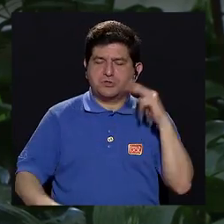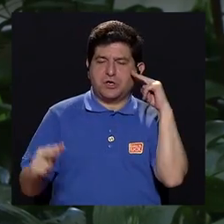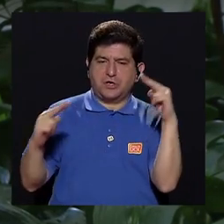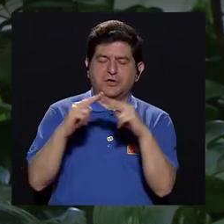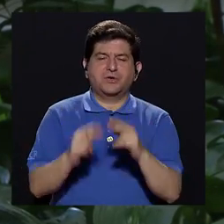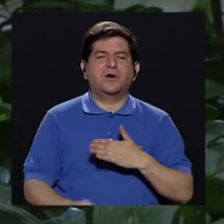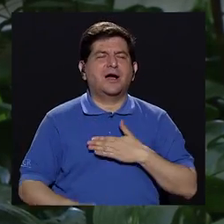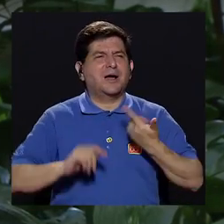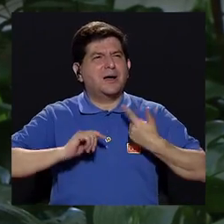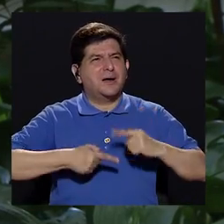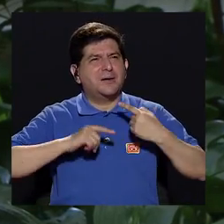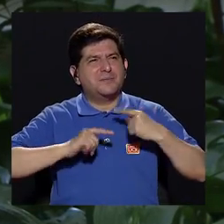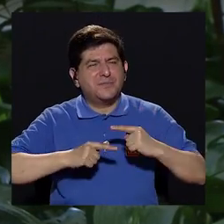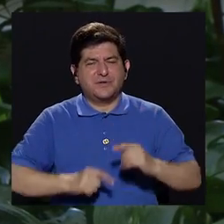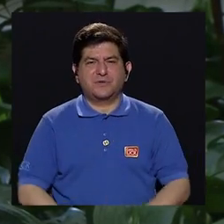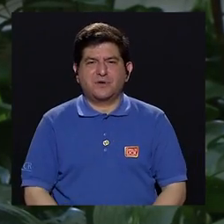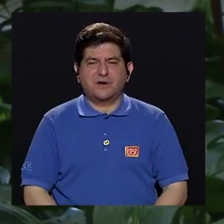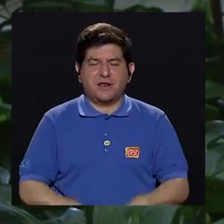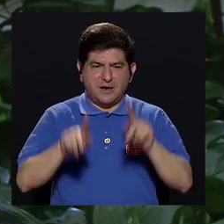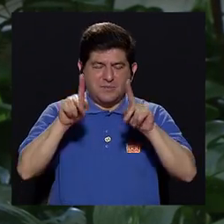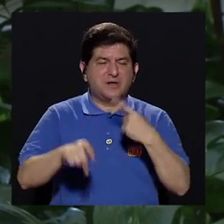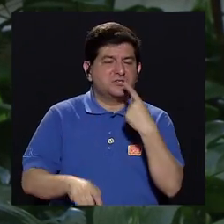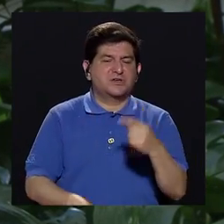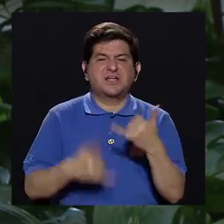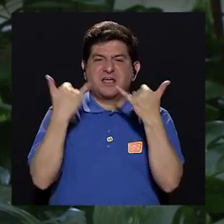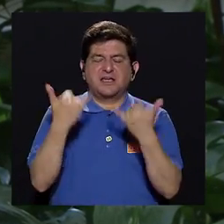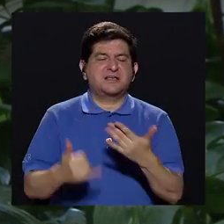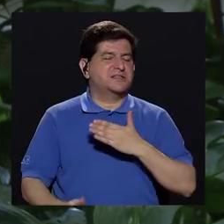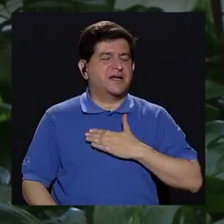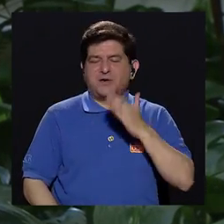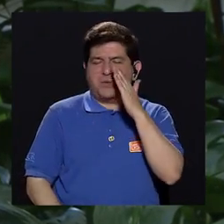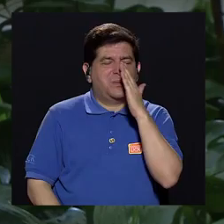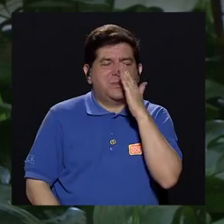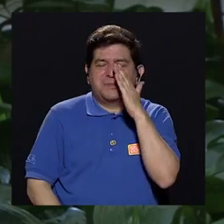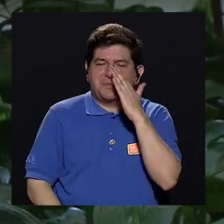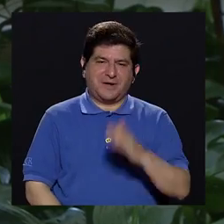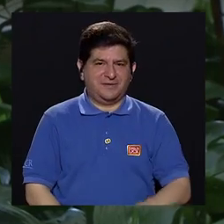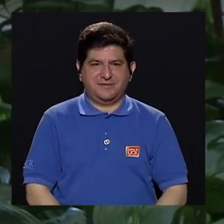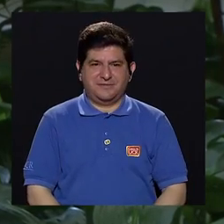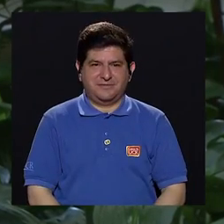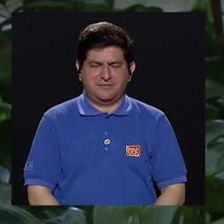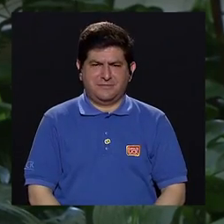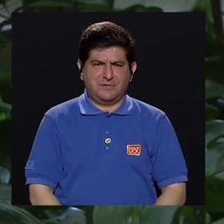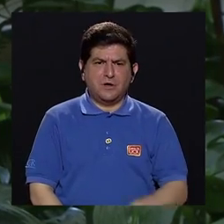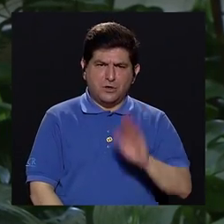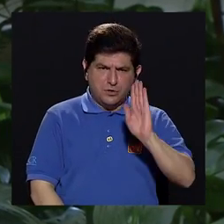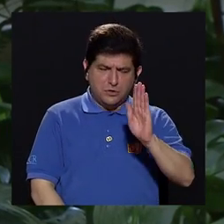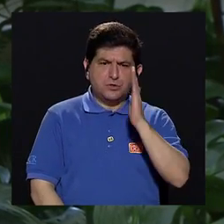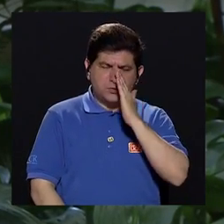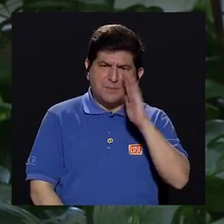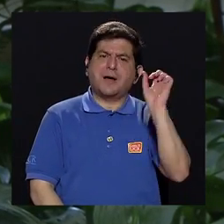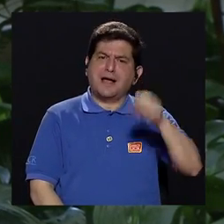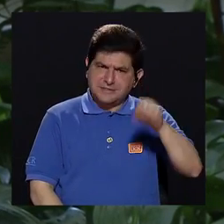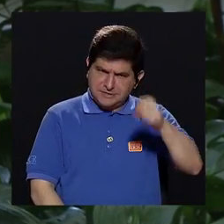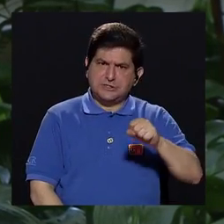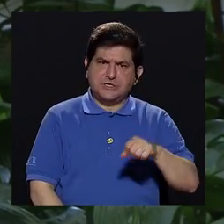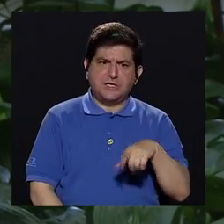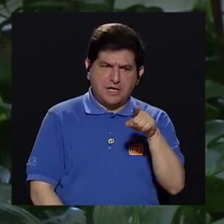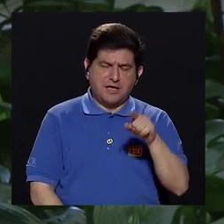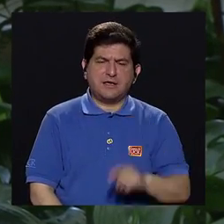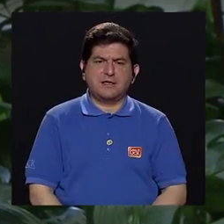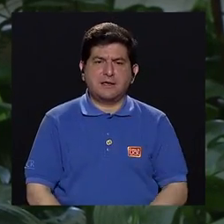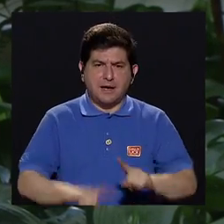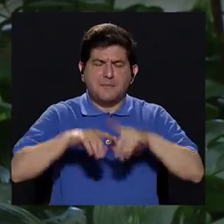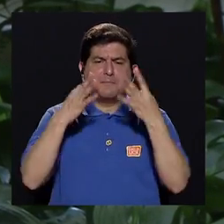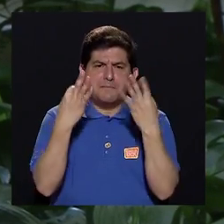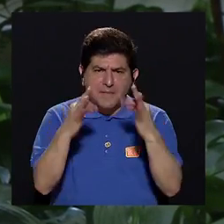que conoció a me dolió mucho una vez un conocido que dijo es que ya no es mi madre y yo no si es su madre lo que pasa es que